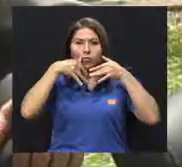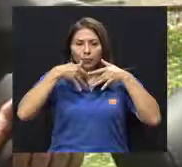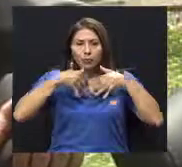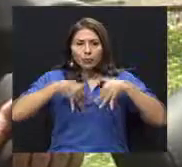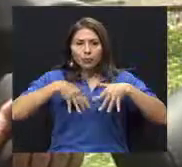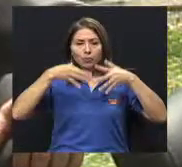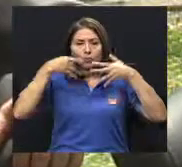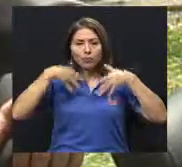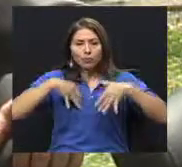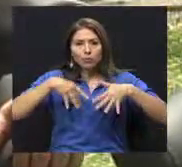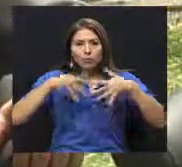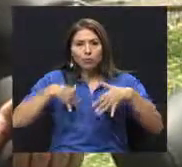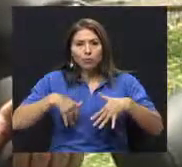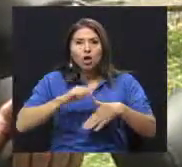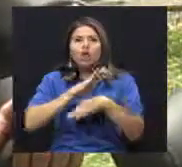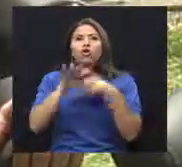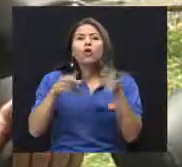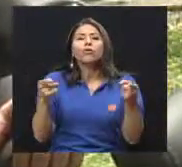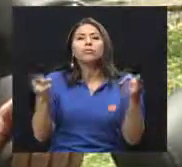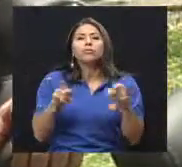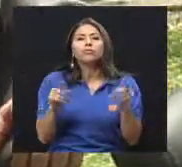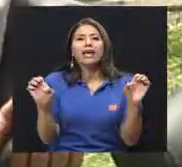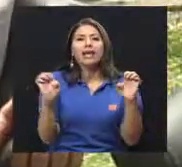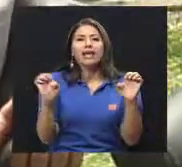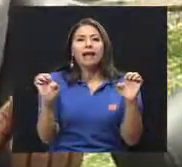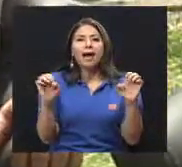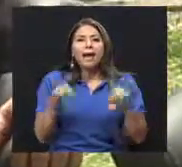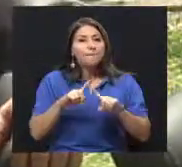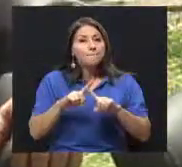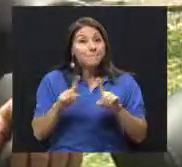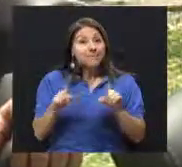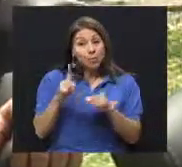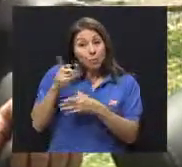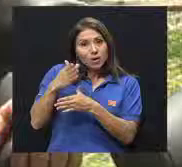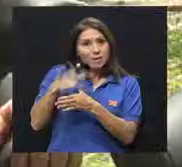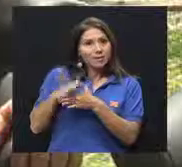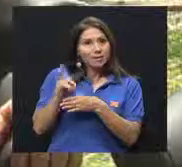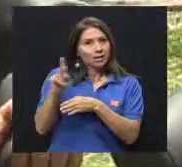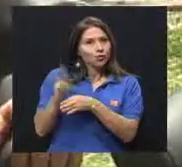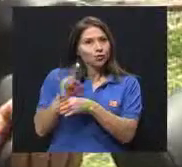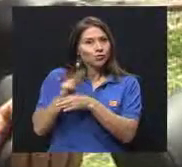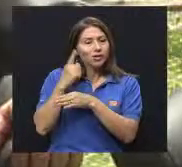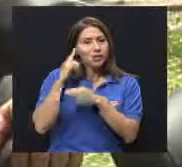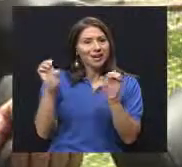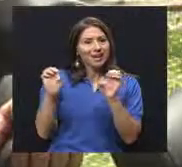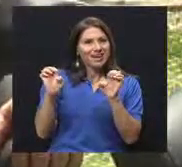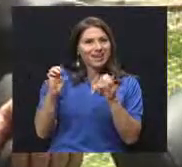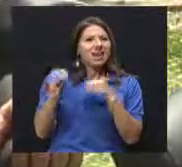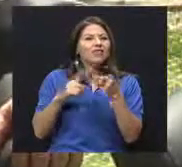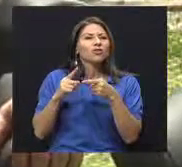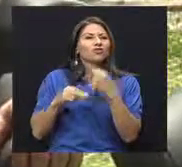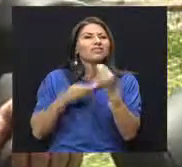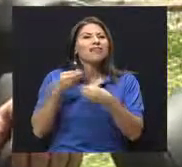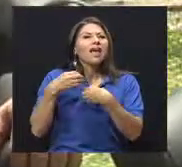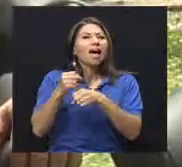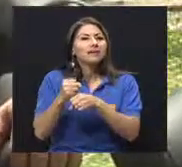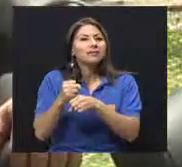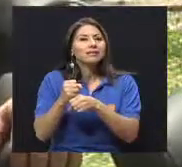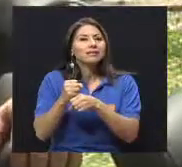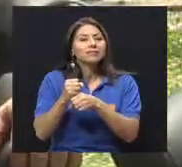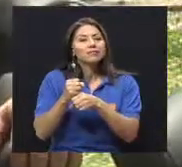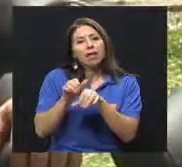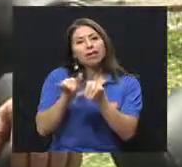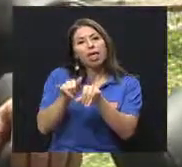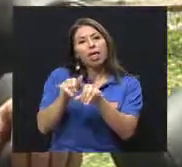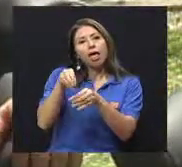Se usa todo para producir energía, pero lo que no se usa para producir energía, se acumula en dos partes, una que